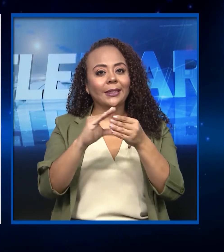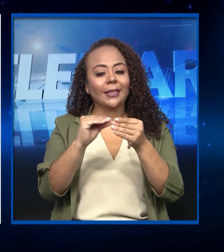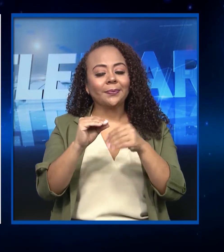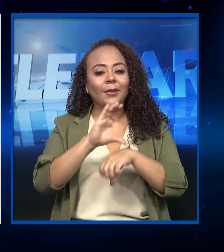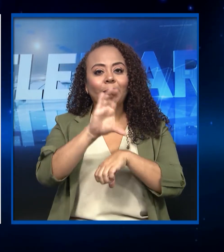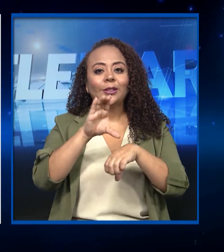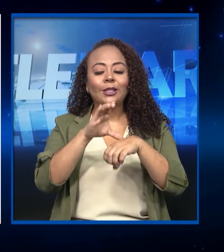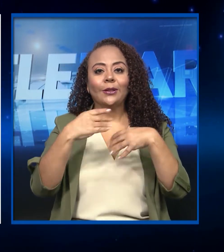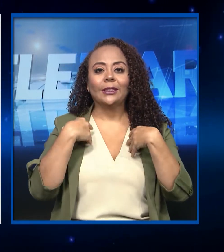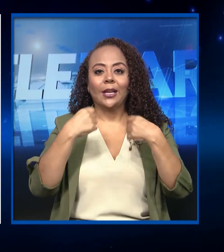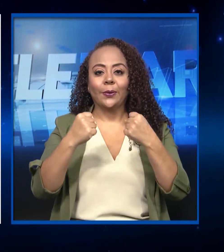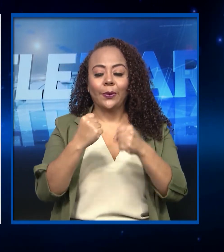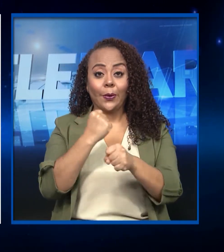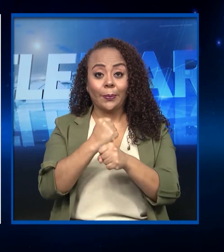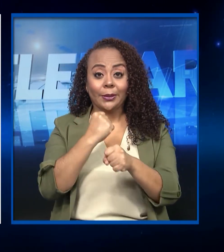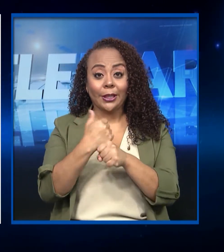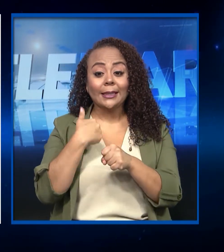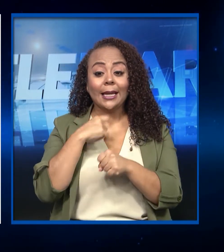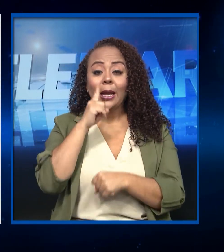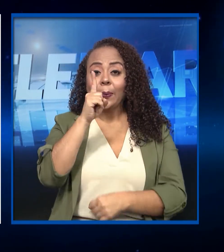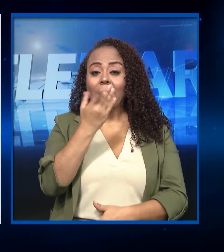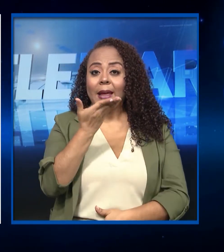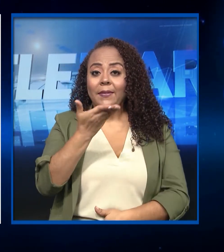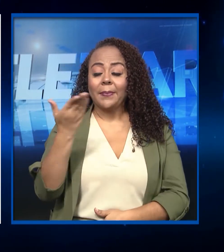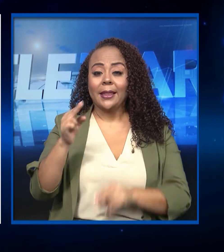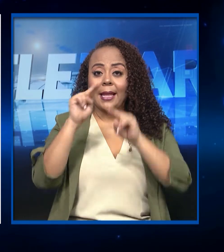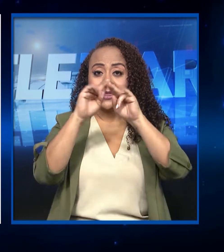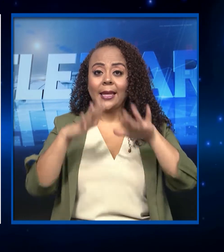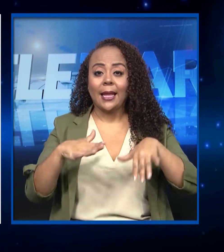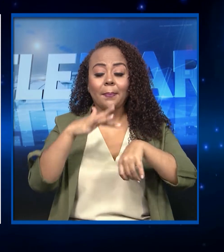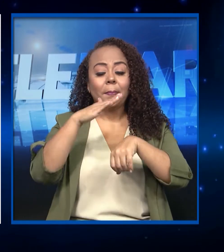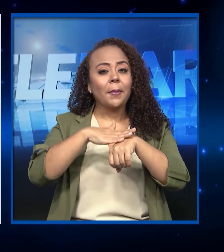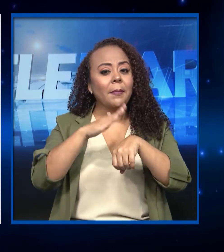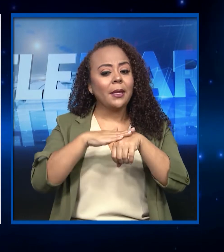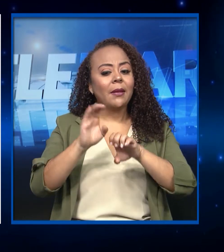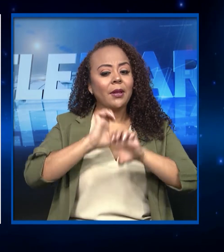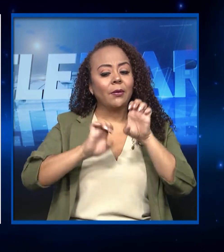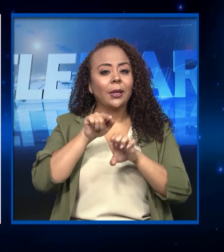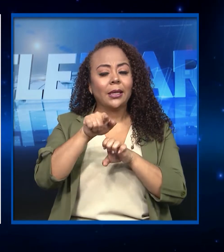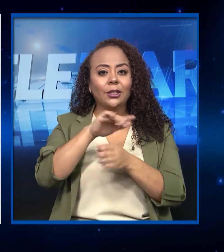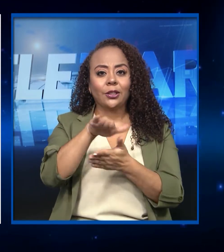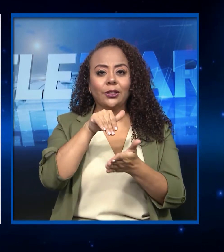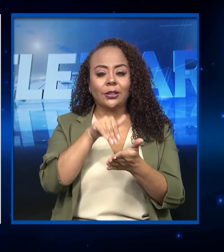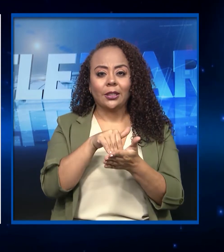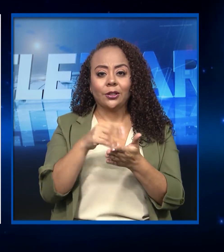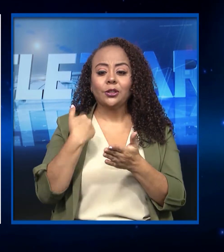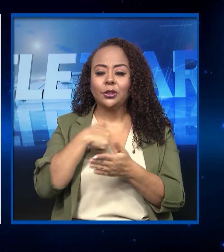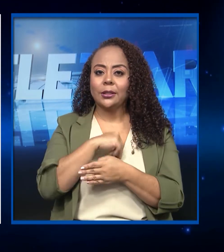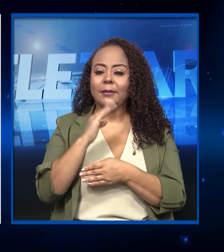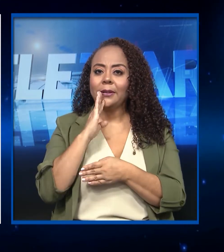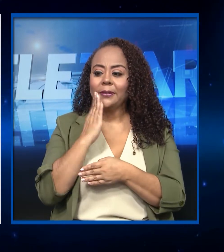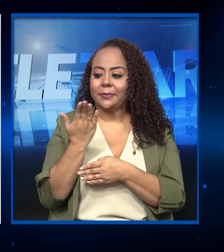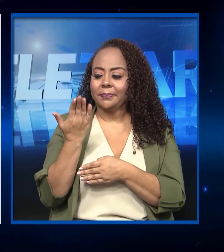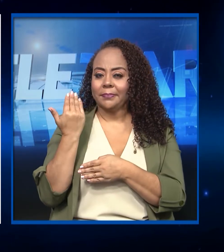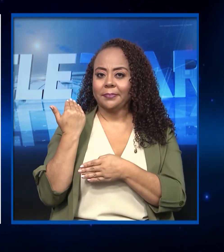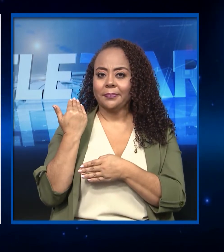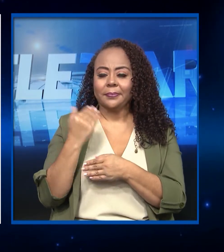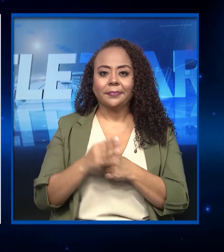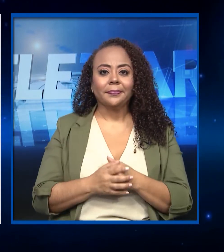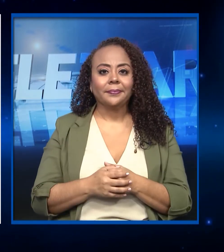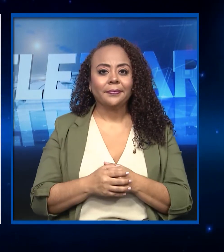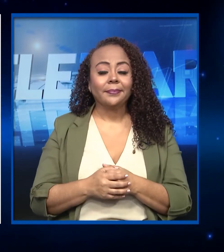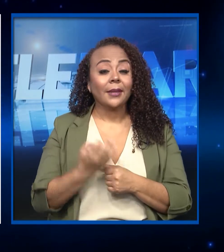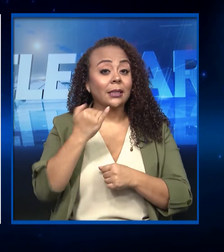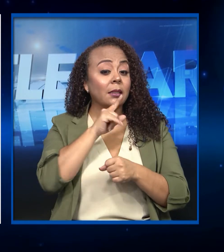Consejo de Salud Ocupacional ofrece una herramienta digital que permite evaluar esos centros de los cuales estábamos hablando hace tan solo un minuto,